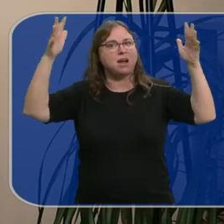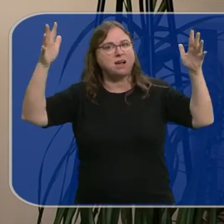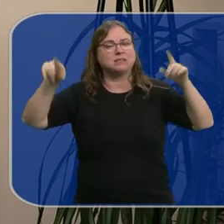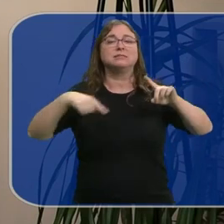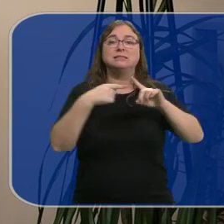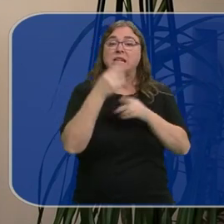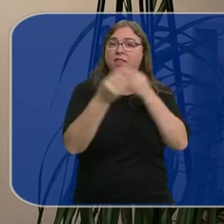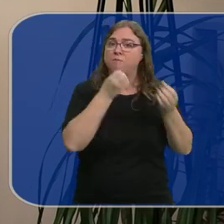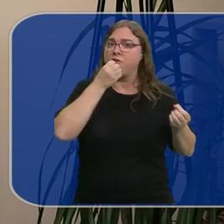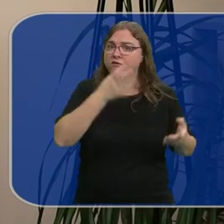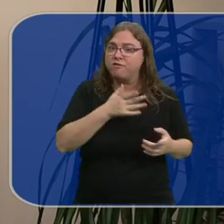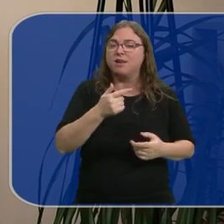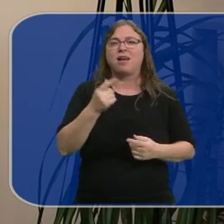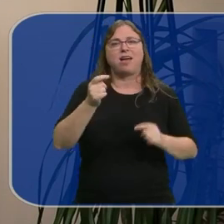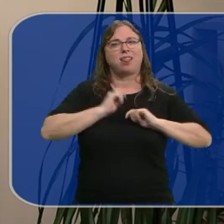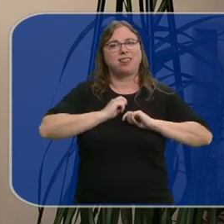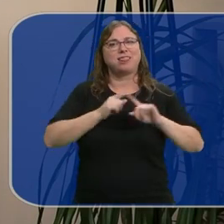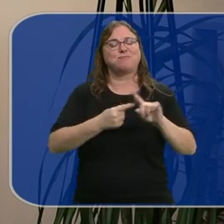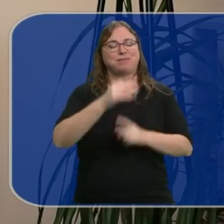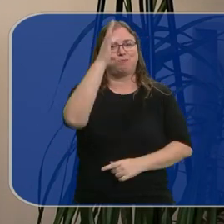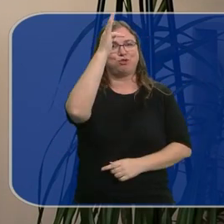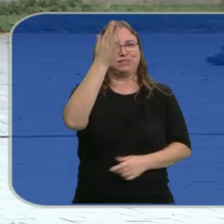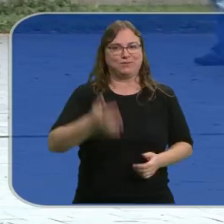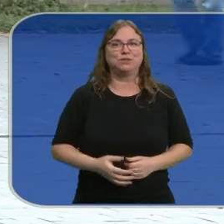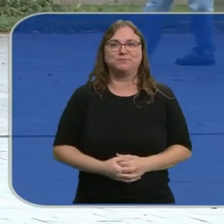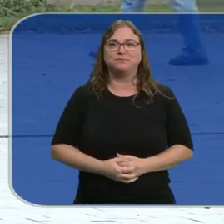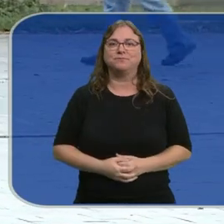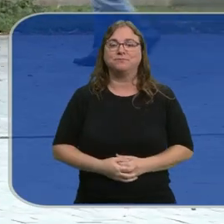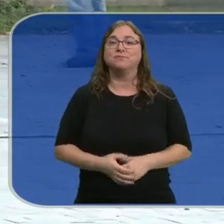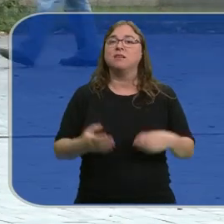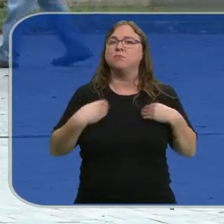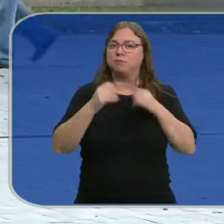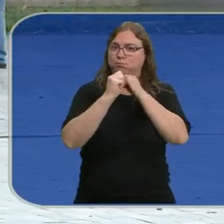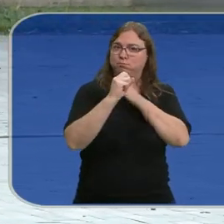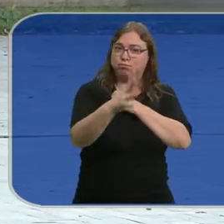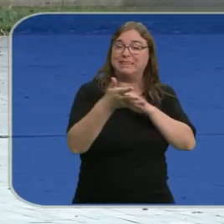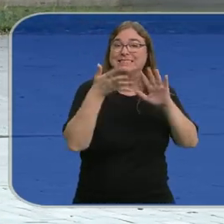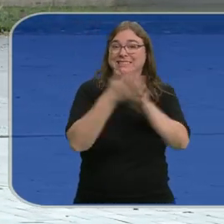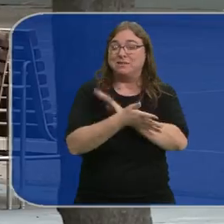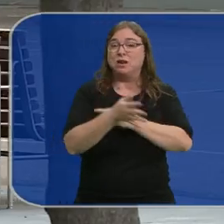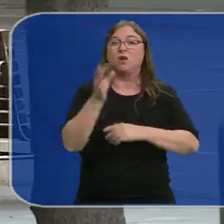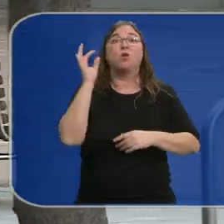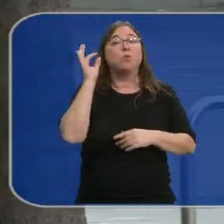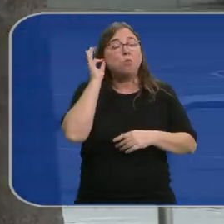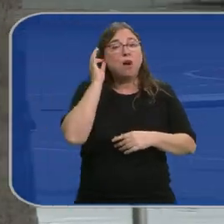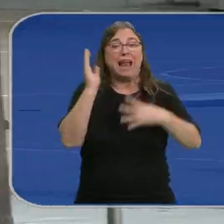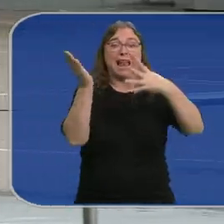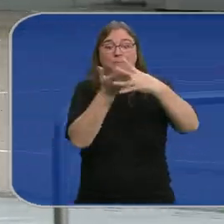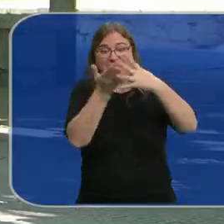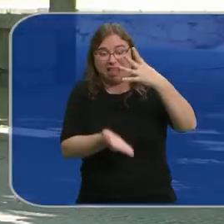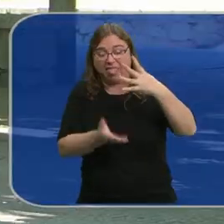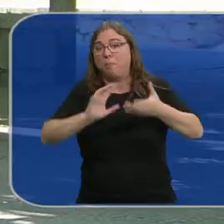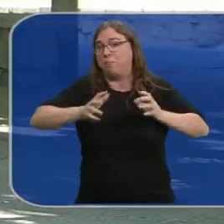y creo que si lo hacemos bien también muchísimo más positivo. Vivimos más años y eso implica que las mujeres pasen la mitad de su vida en